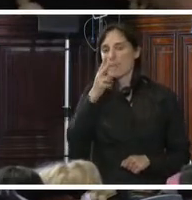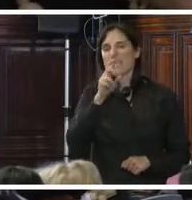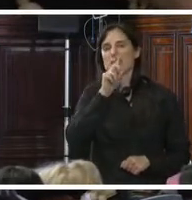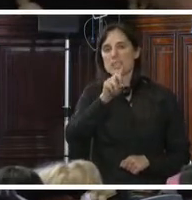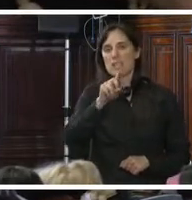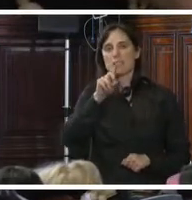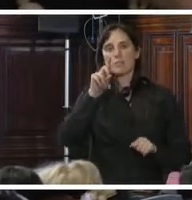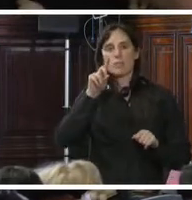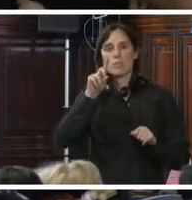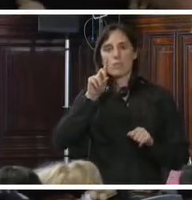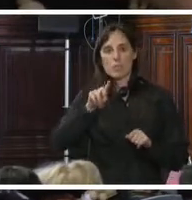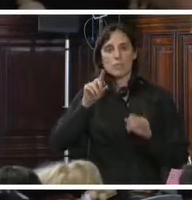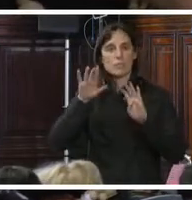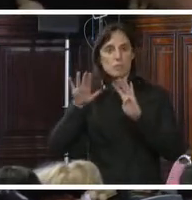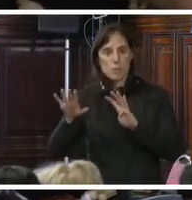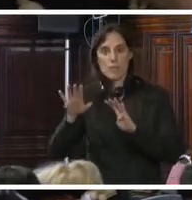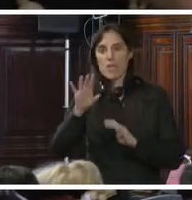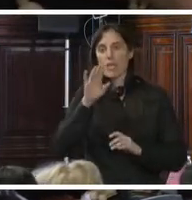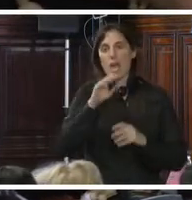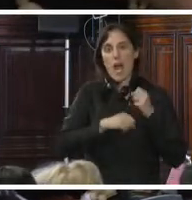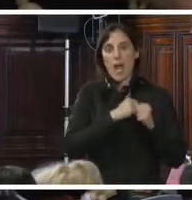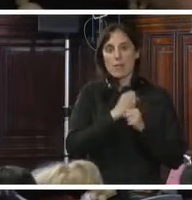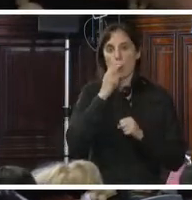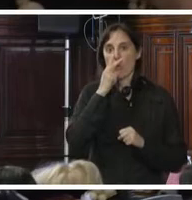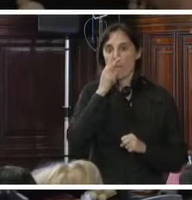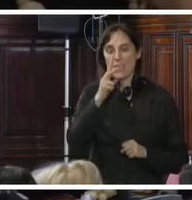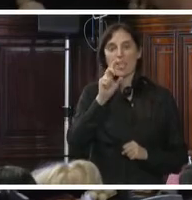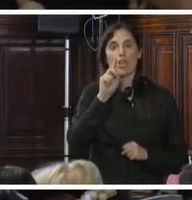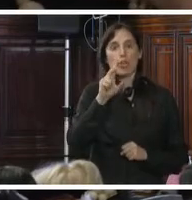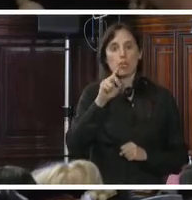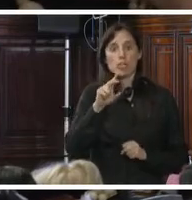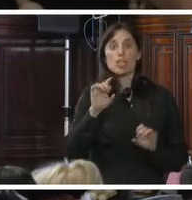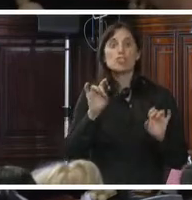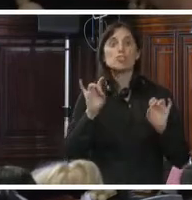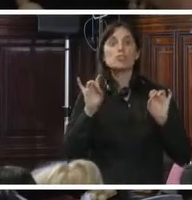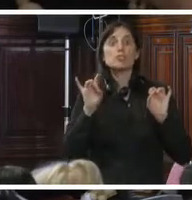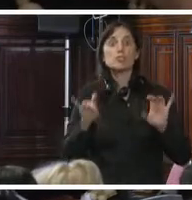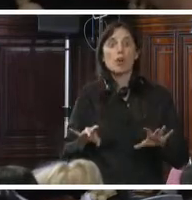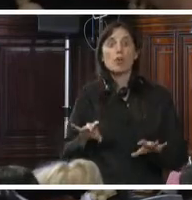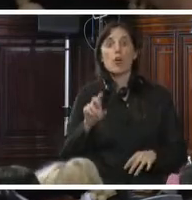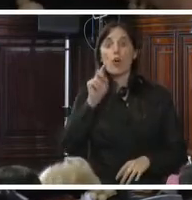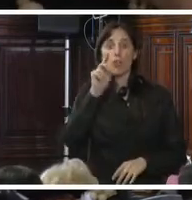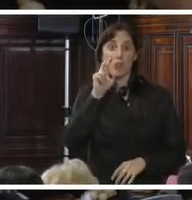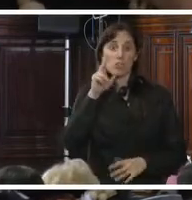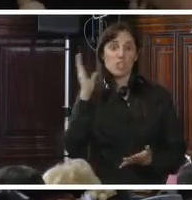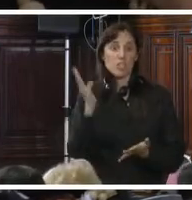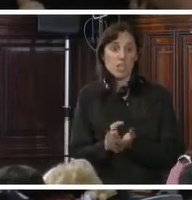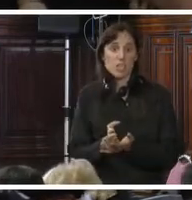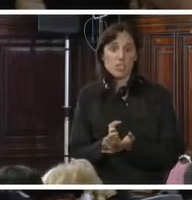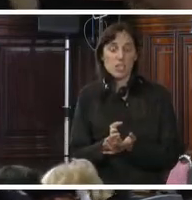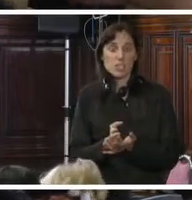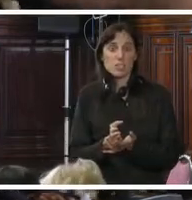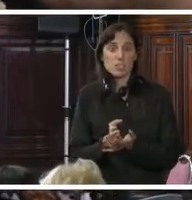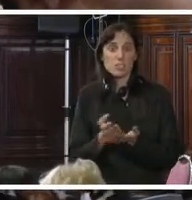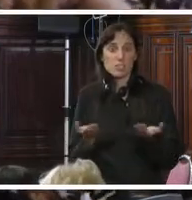casos abiertos en 2012 por trata y tráfico, de los cuales solamente existen 12 sentencias por delito de trata,